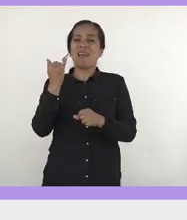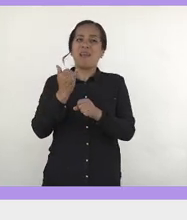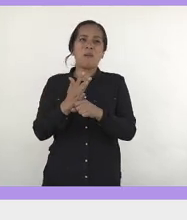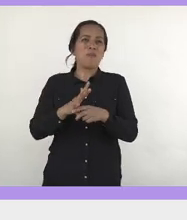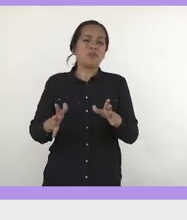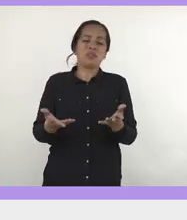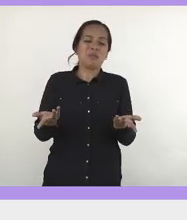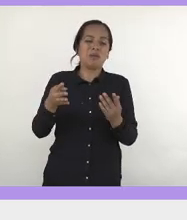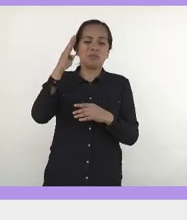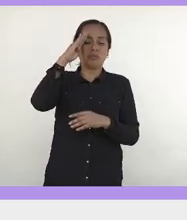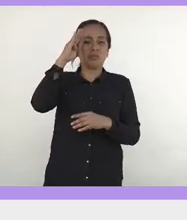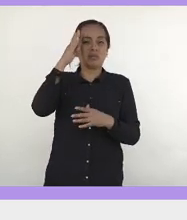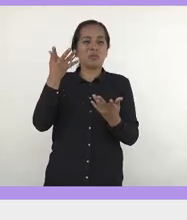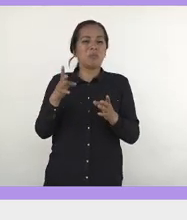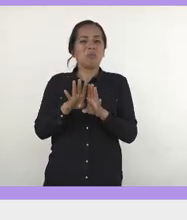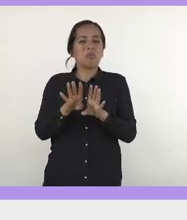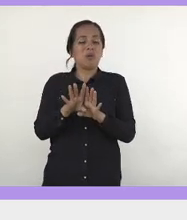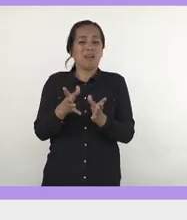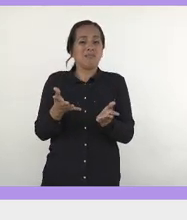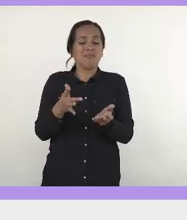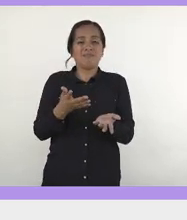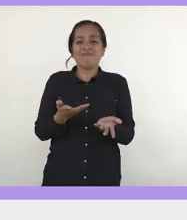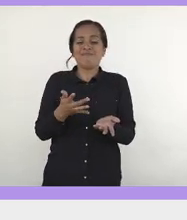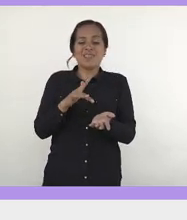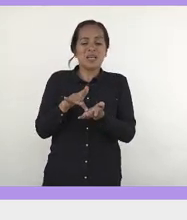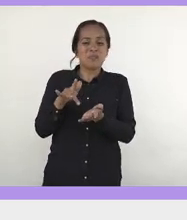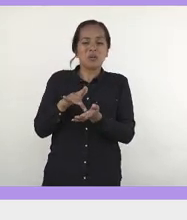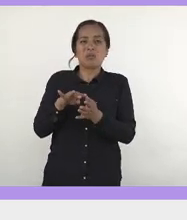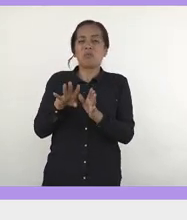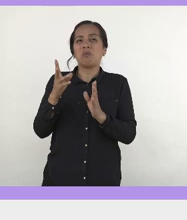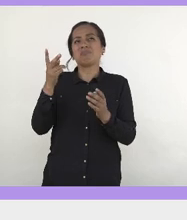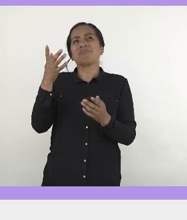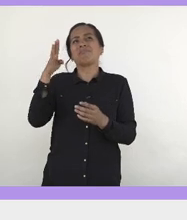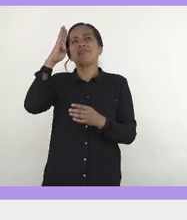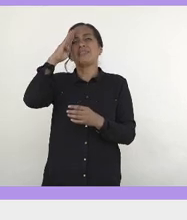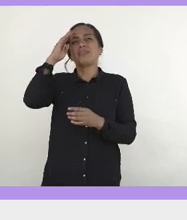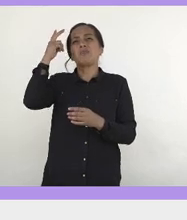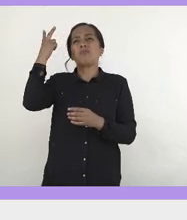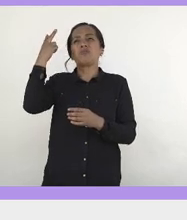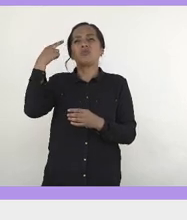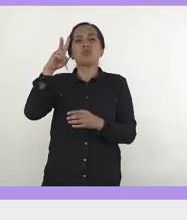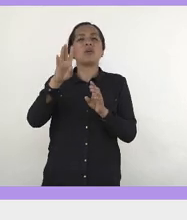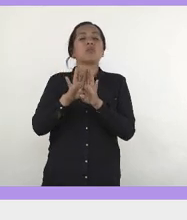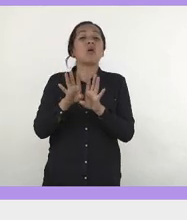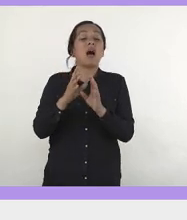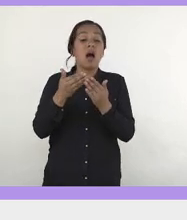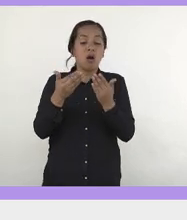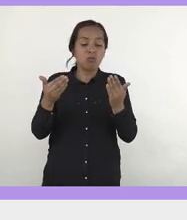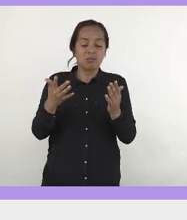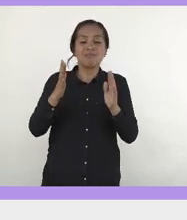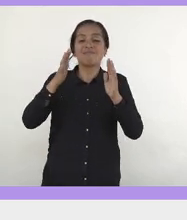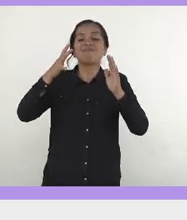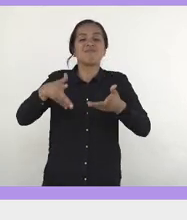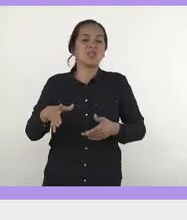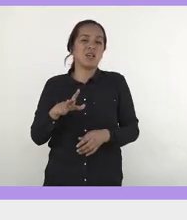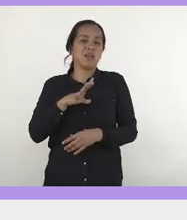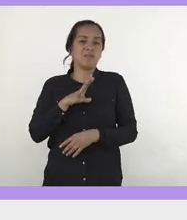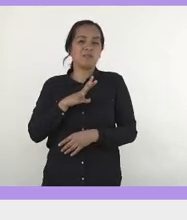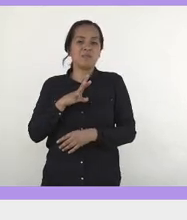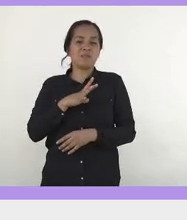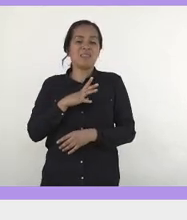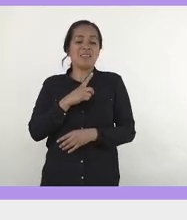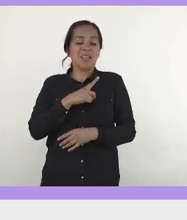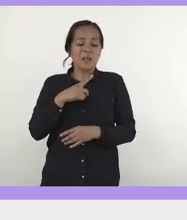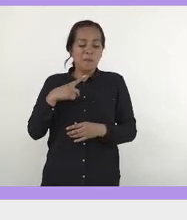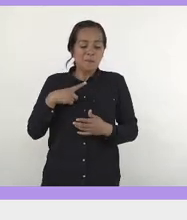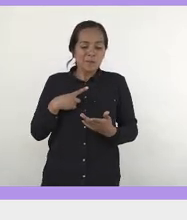equipo o que hubiese una selección femenina. Era un sueño en la cabeza de muchas mujeres. Hoy en día es una realidad. Tenemos que ganar mucho